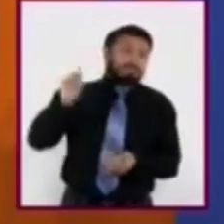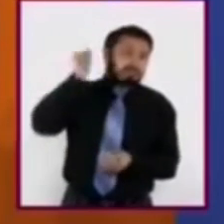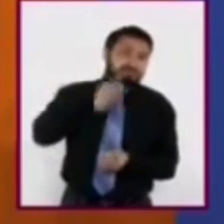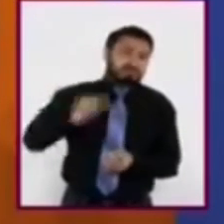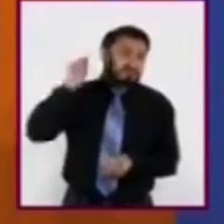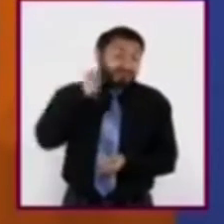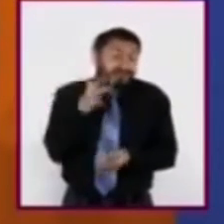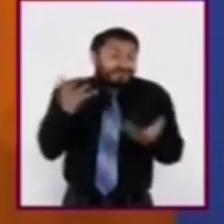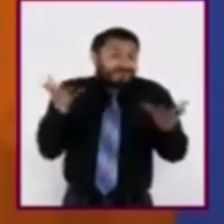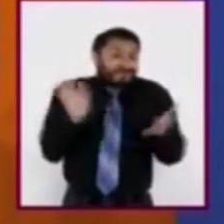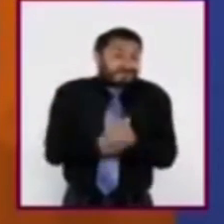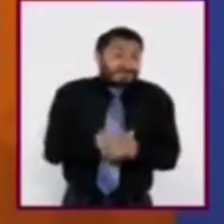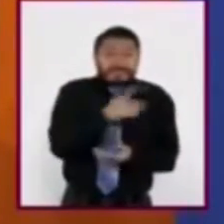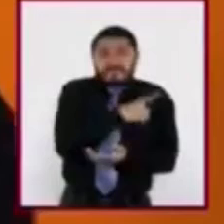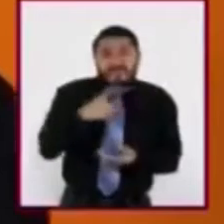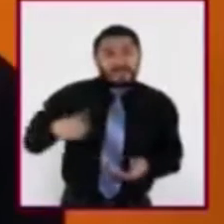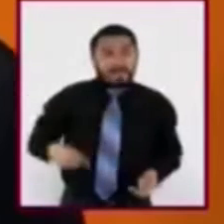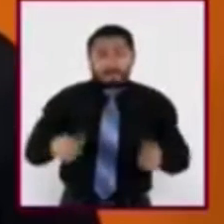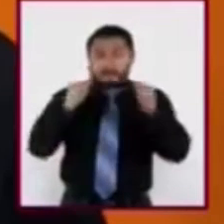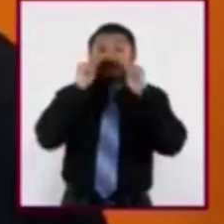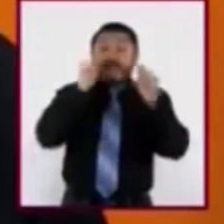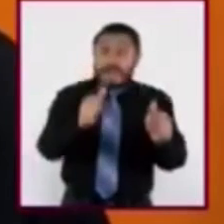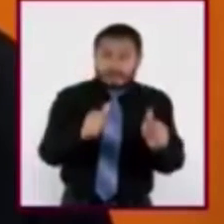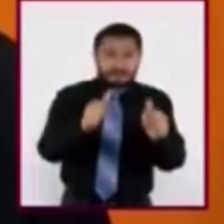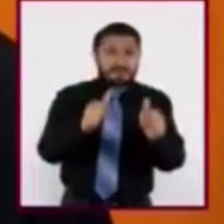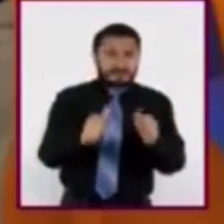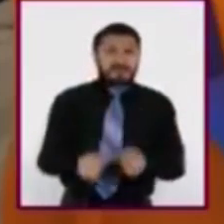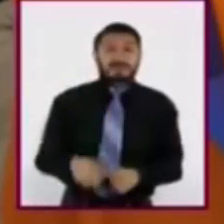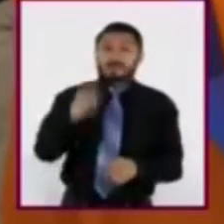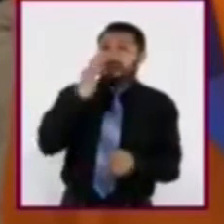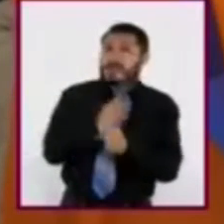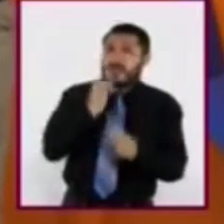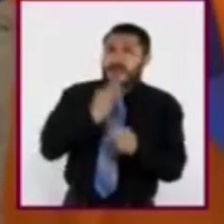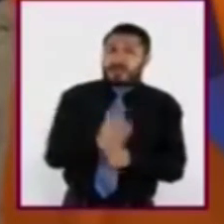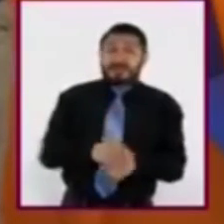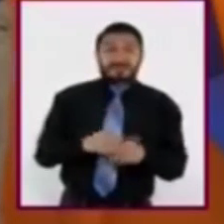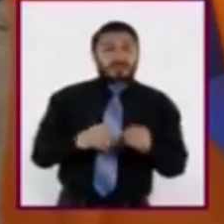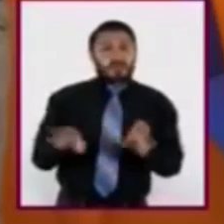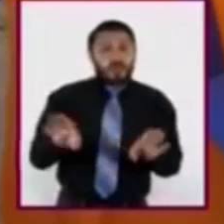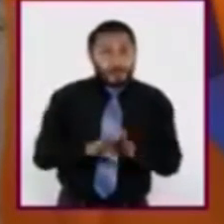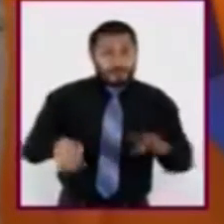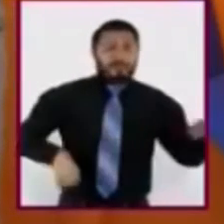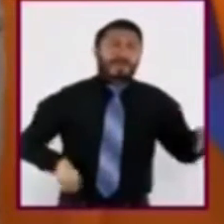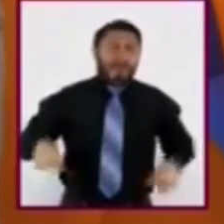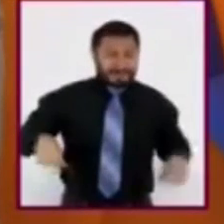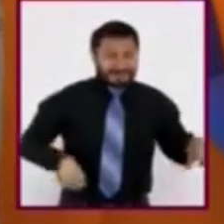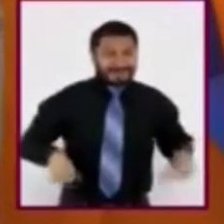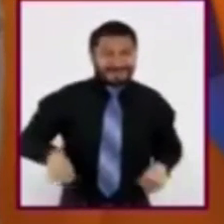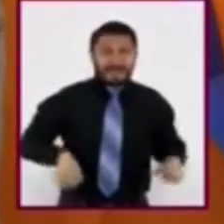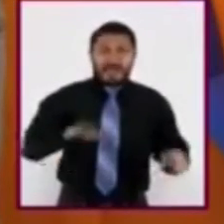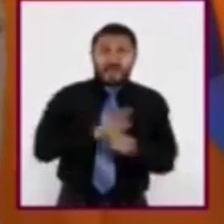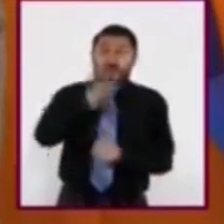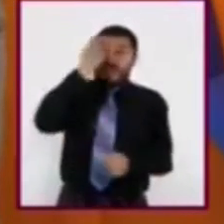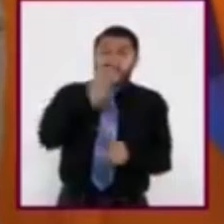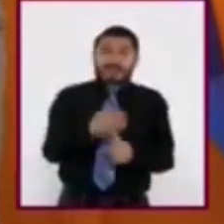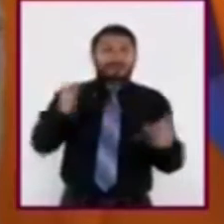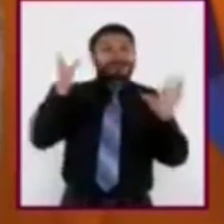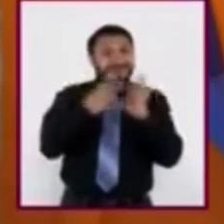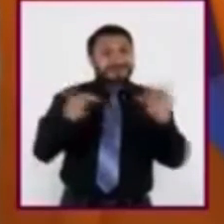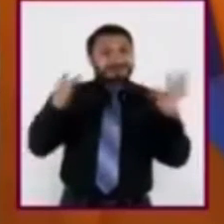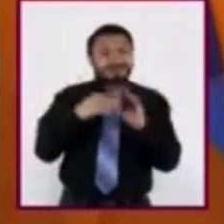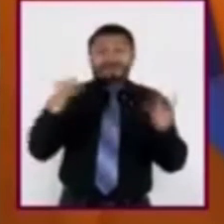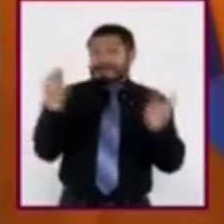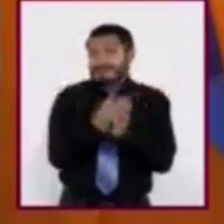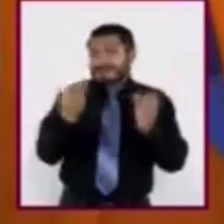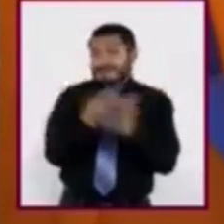por lo que debemos estar atentos. Es momento de hacer un ejercicio de lo que hemos visto hasta ahora en